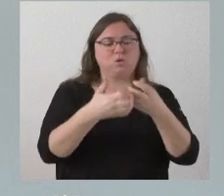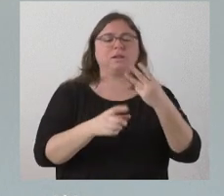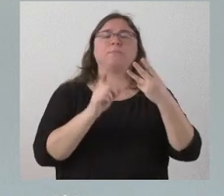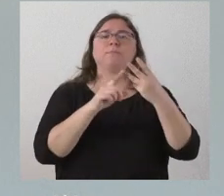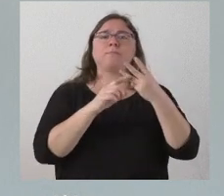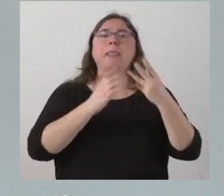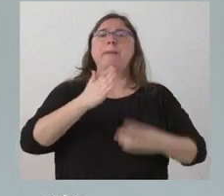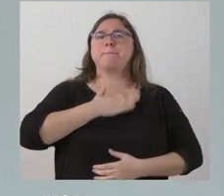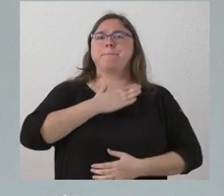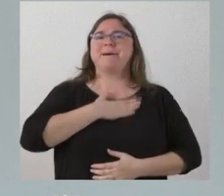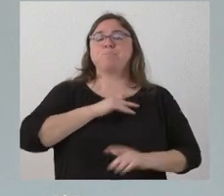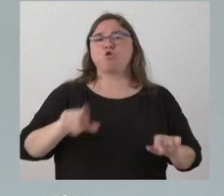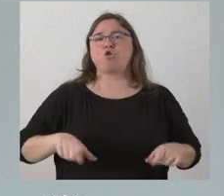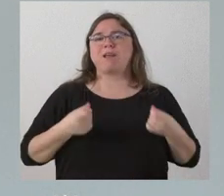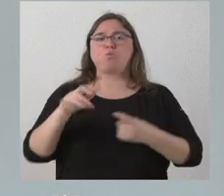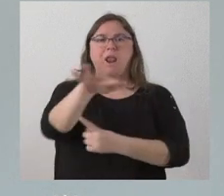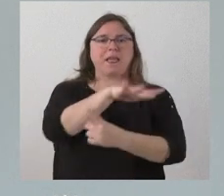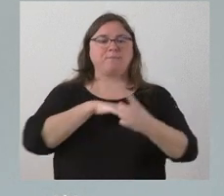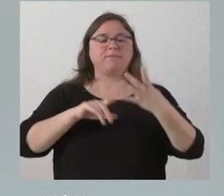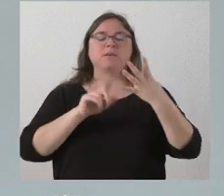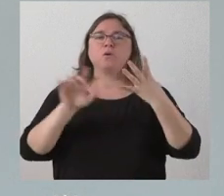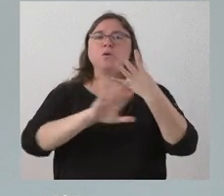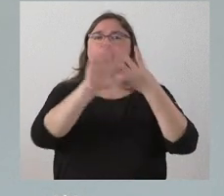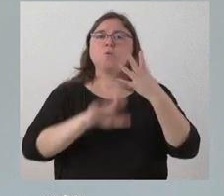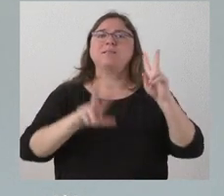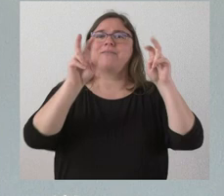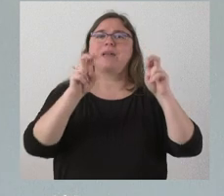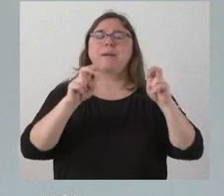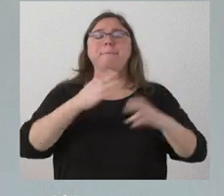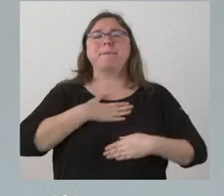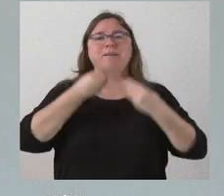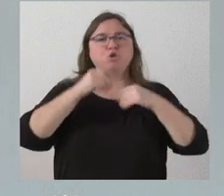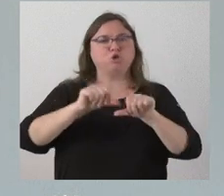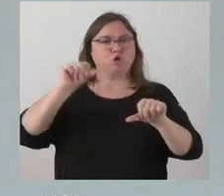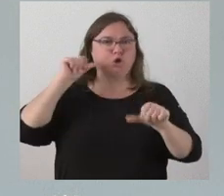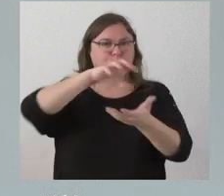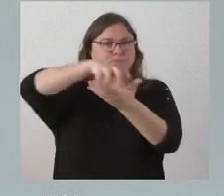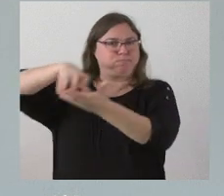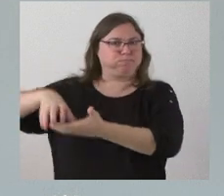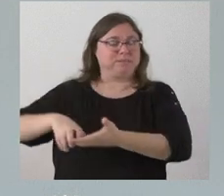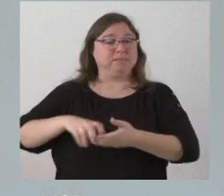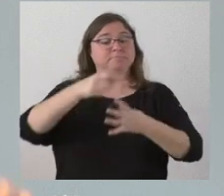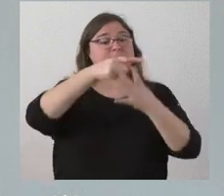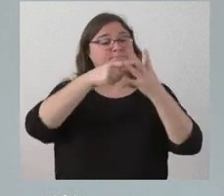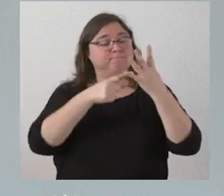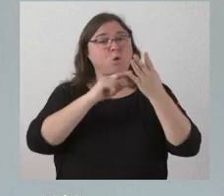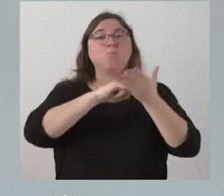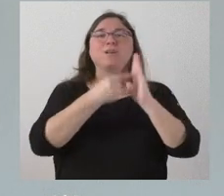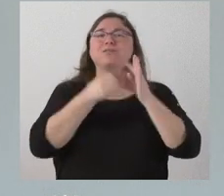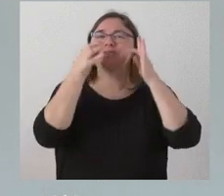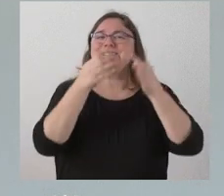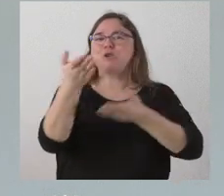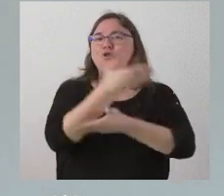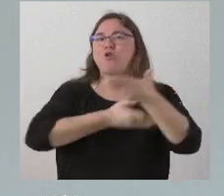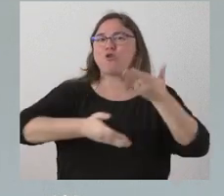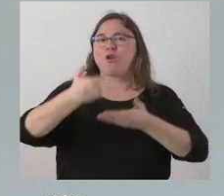de patrimonio natural y ambiental y un último en materia de patrimonio histórico. Estamos hablando de proyectos que siempre se hacen en colaboración con las